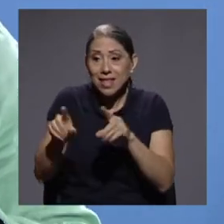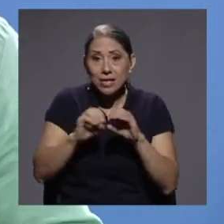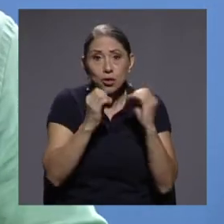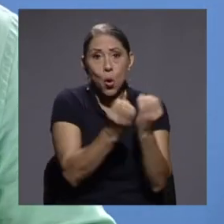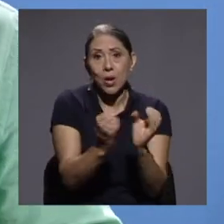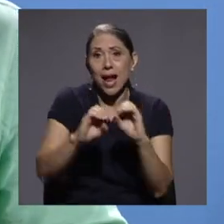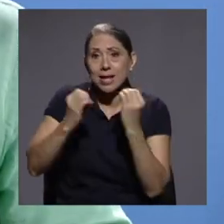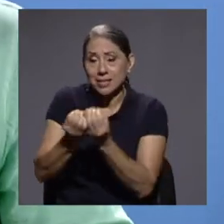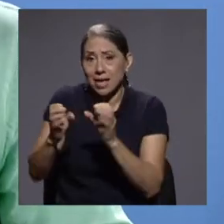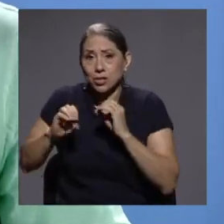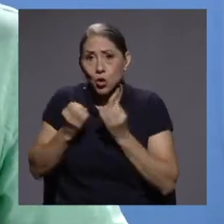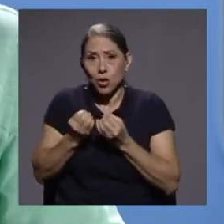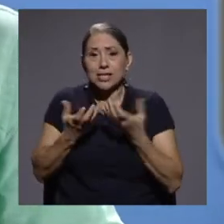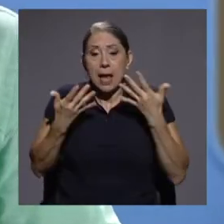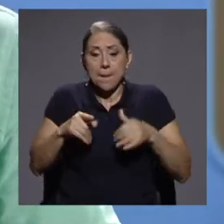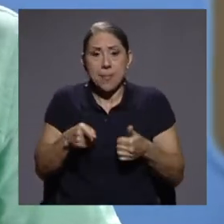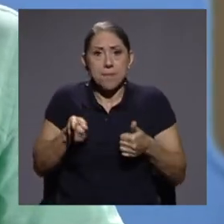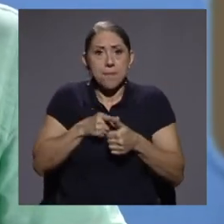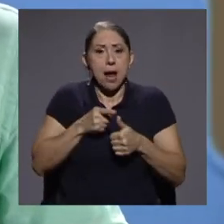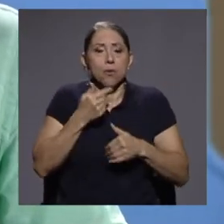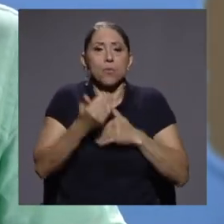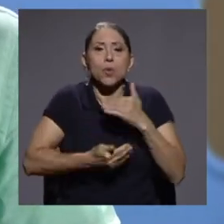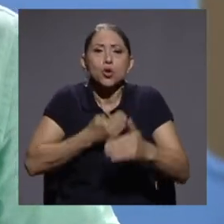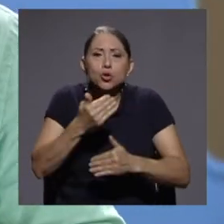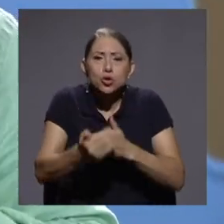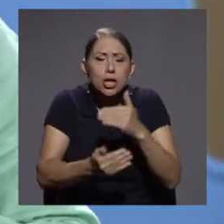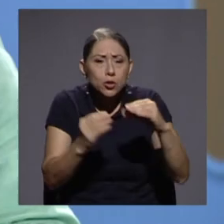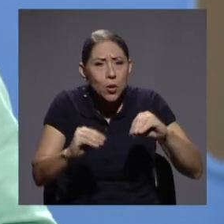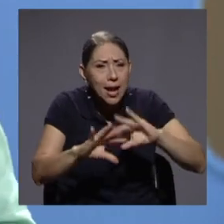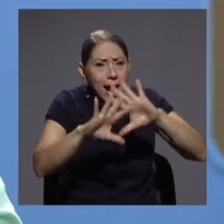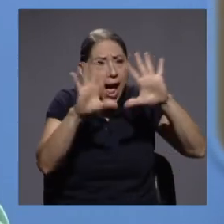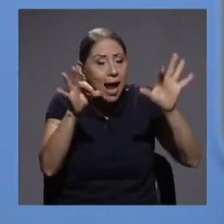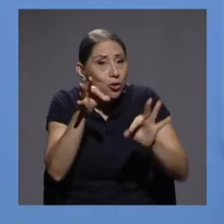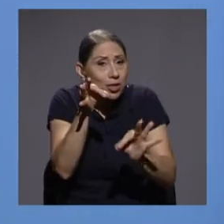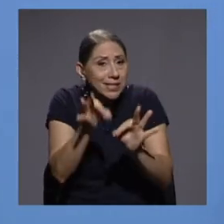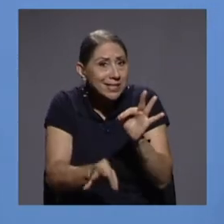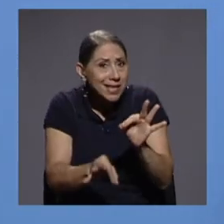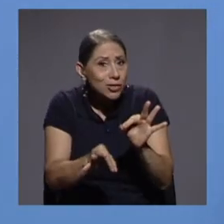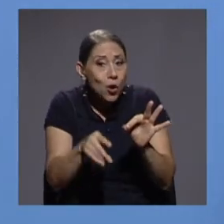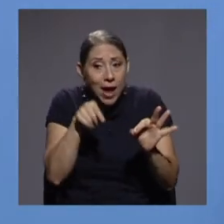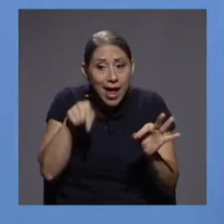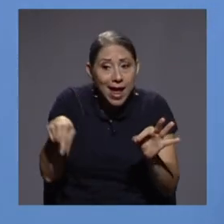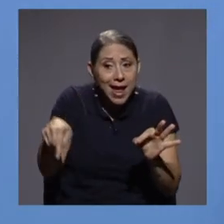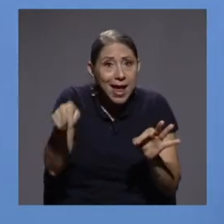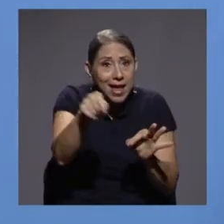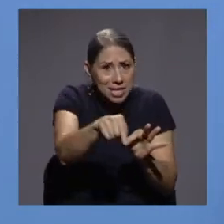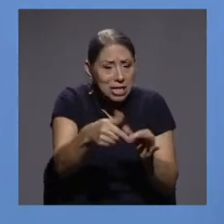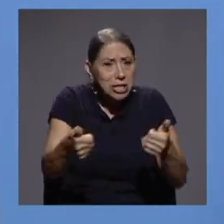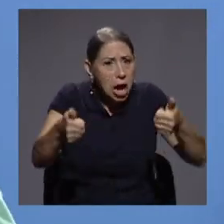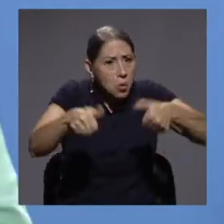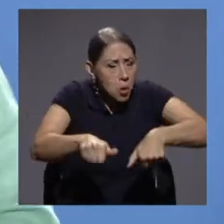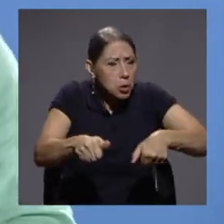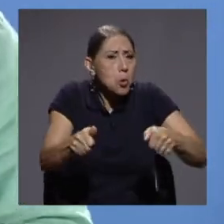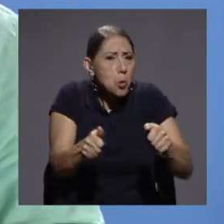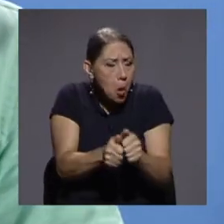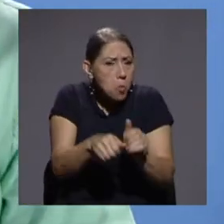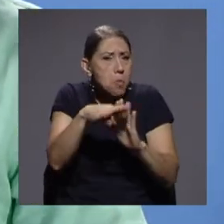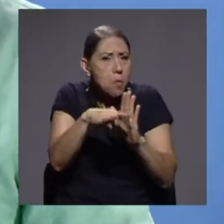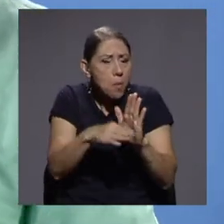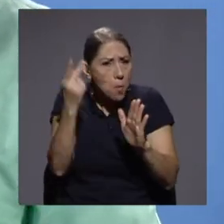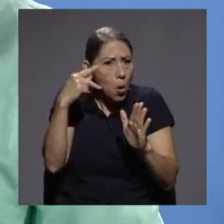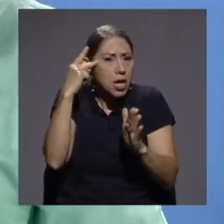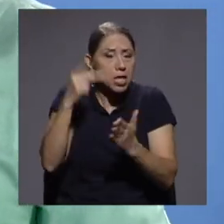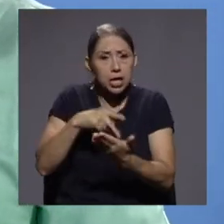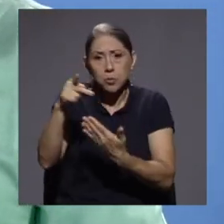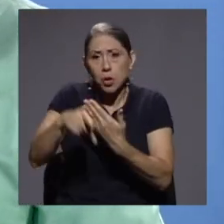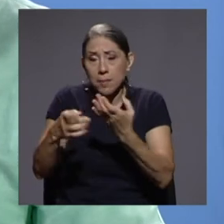proceso ya claro, sencillo y práctico, en el cual se pusieron de acuerdo por medio de políticas, programas, estrategias y con un equipo